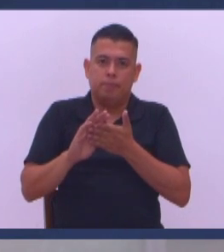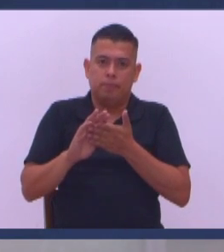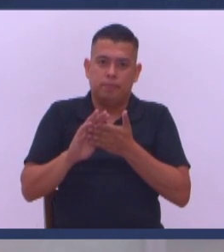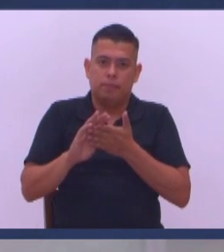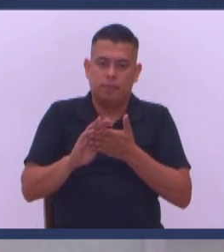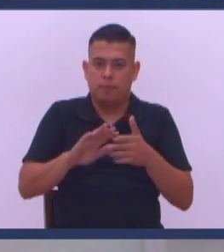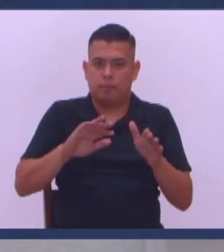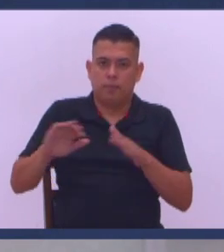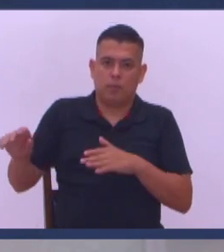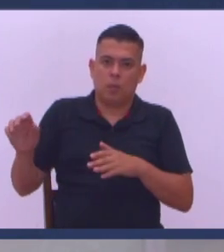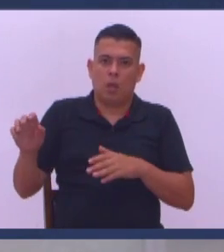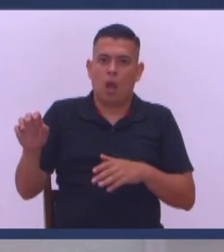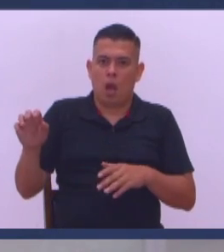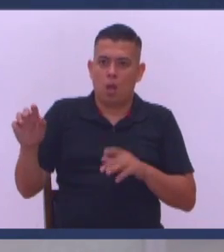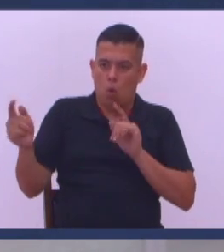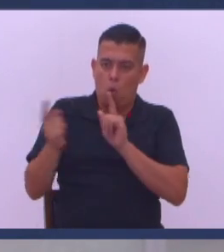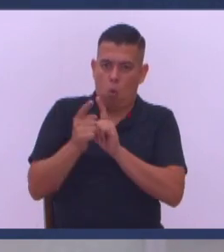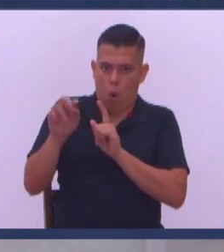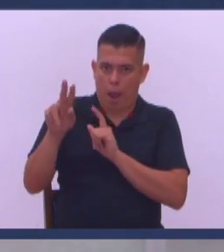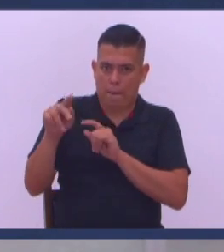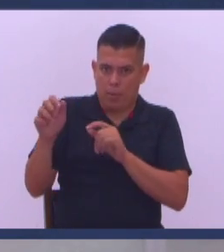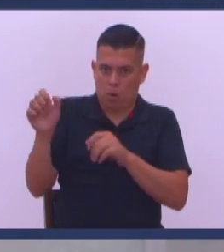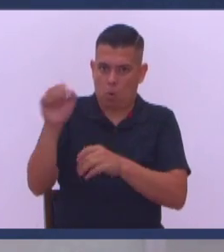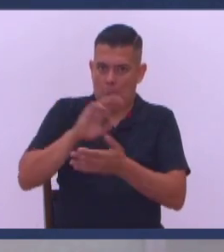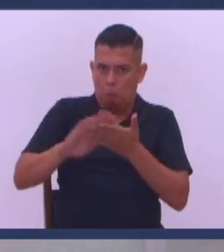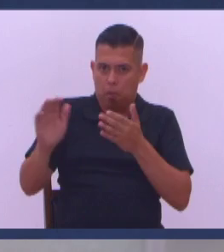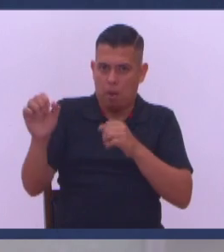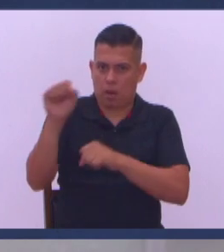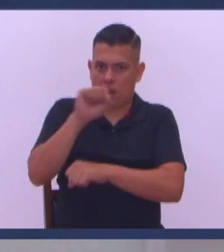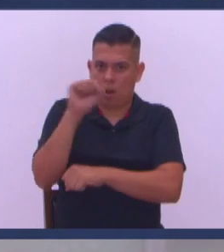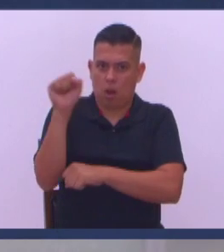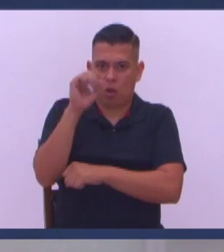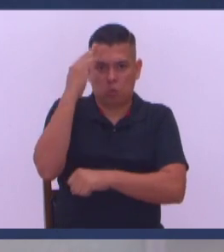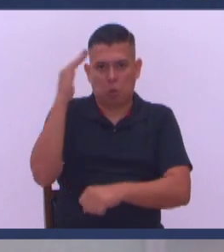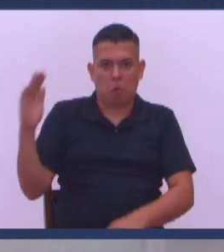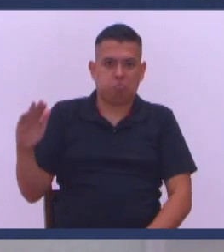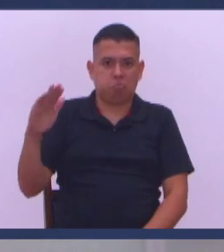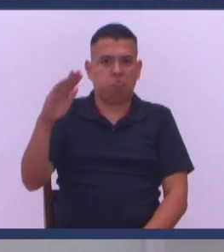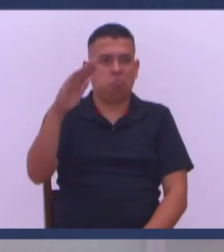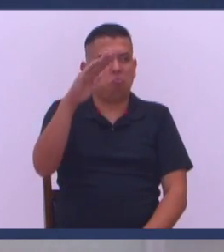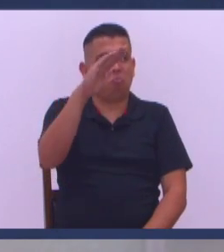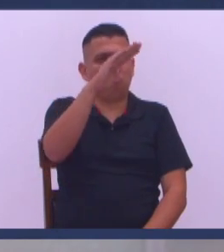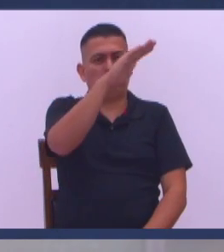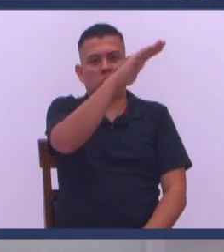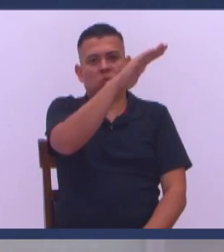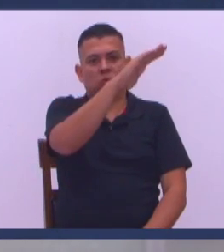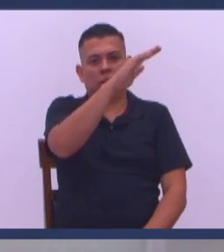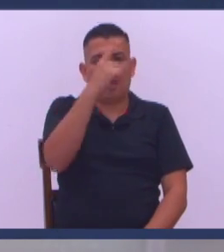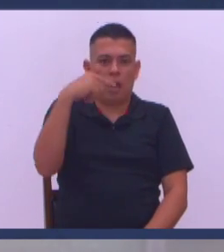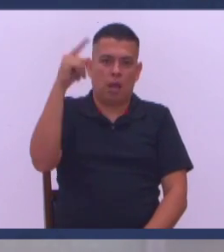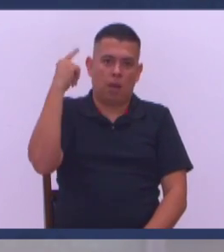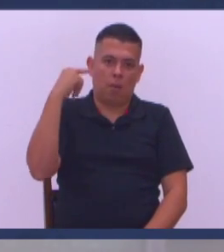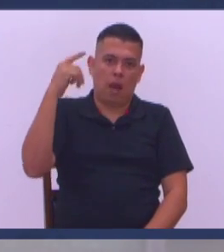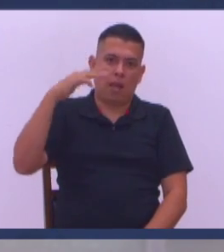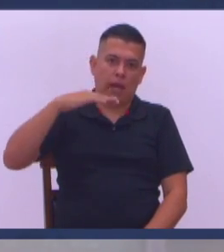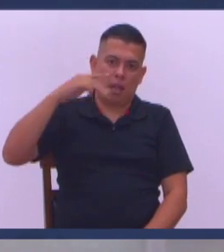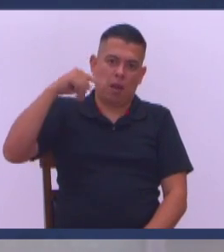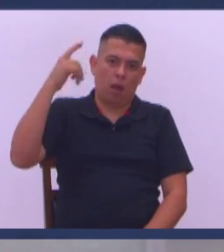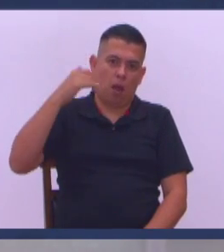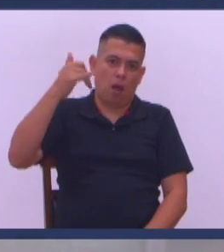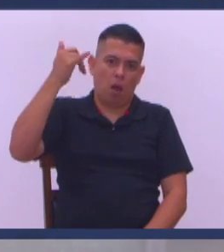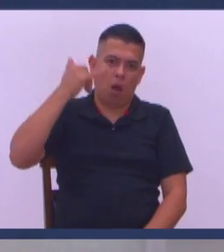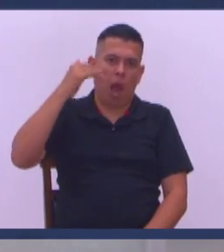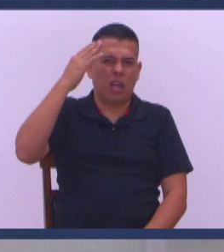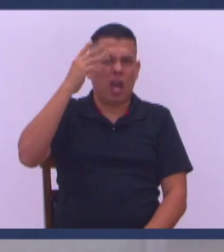Tengo un amigo Que vende carros No sabía que había salido Del país El día de hoy Por la tarde Me habla otro amigo